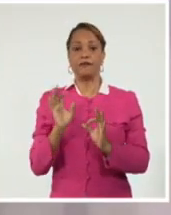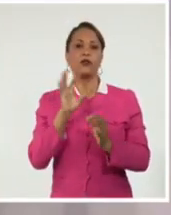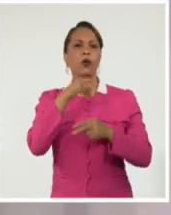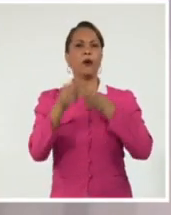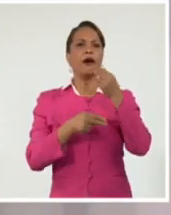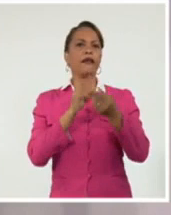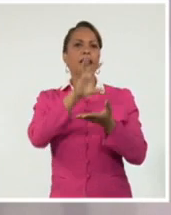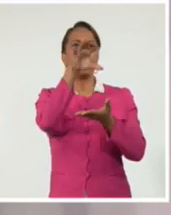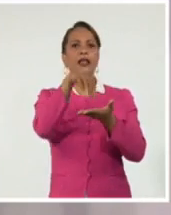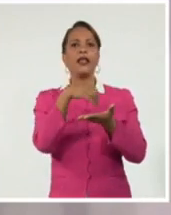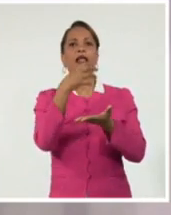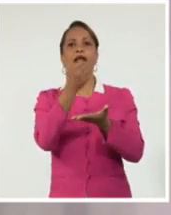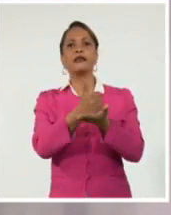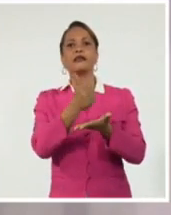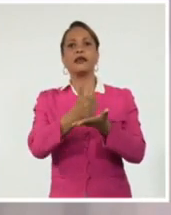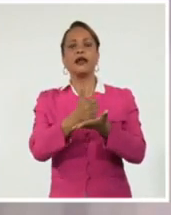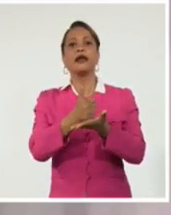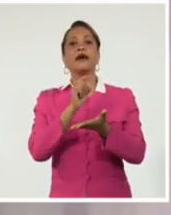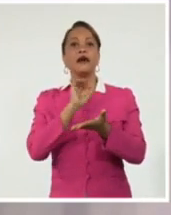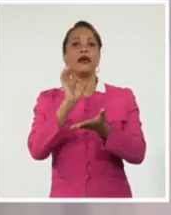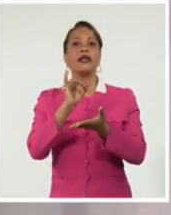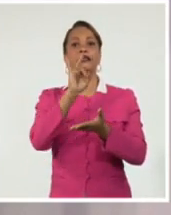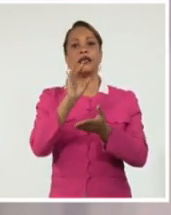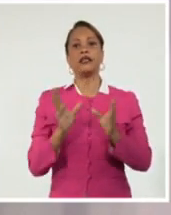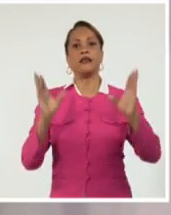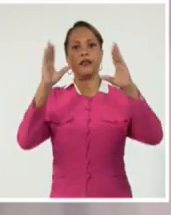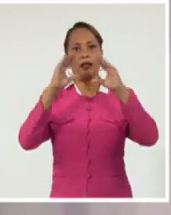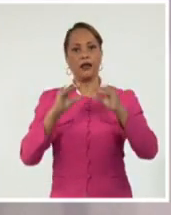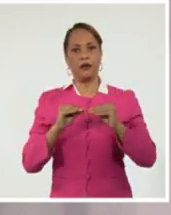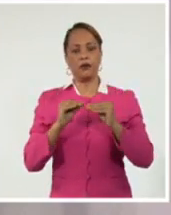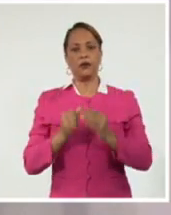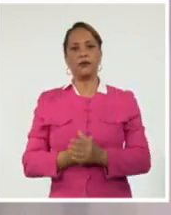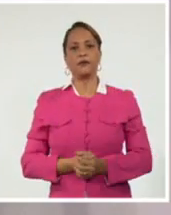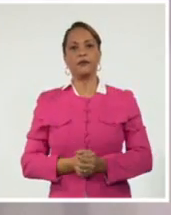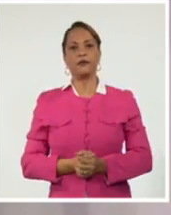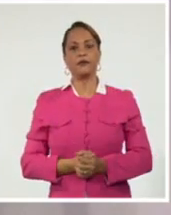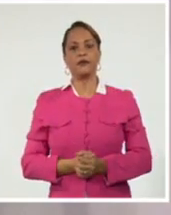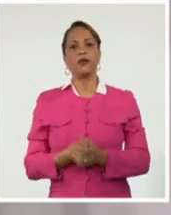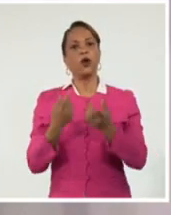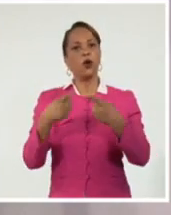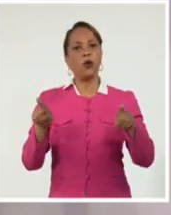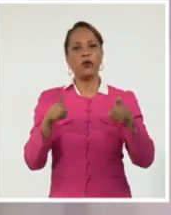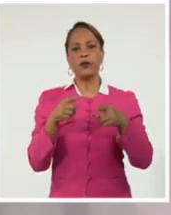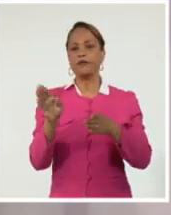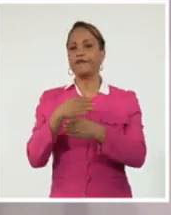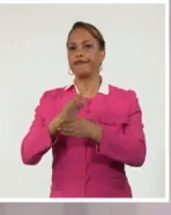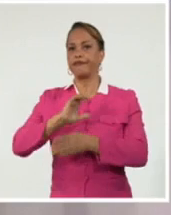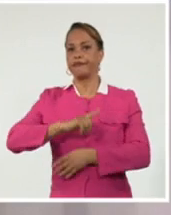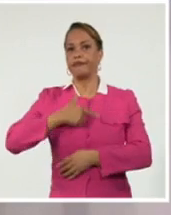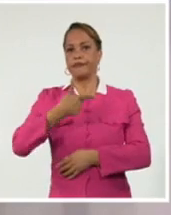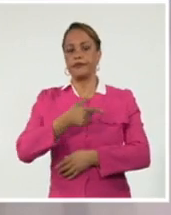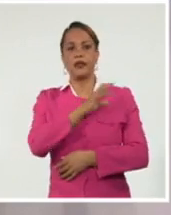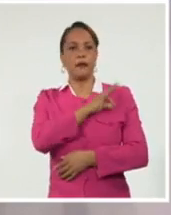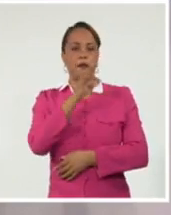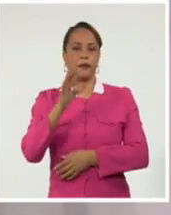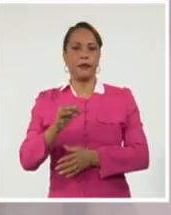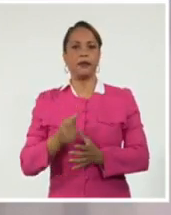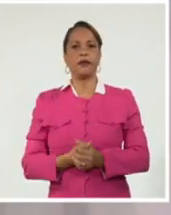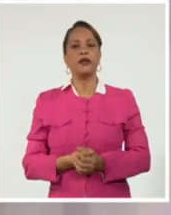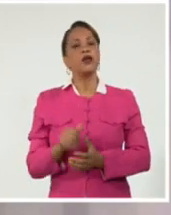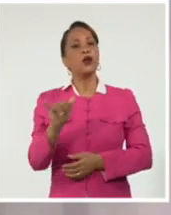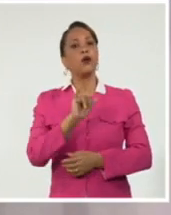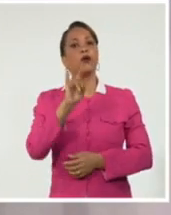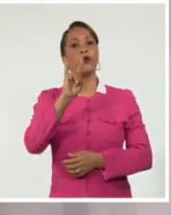Avellaneda del Teatro Nacional a las 7 de la noche con el concierto de Germán Velasco y sus invitados. También a las 9 será la